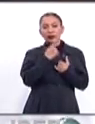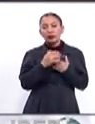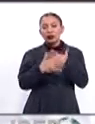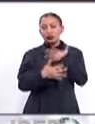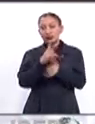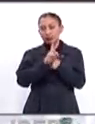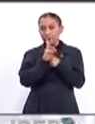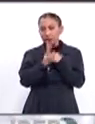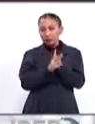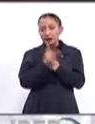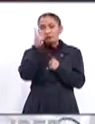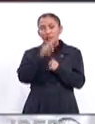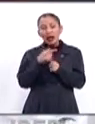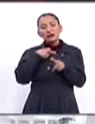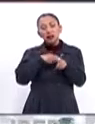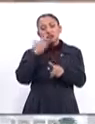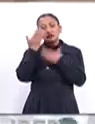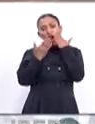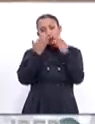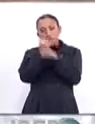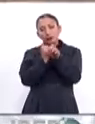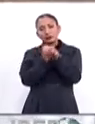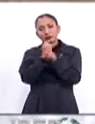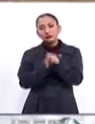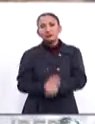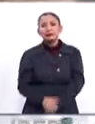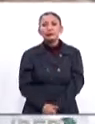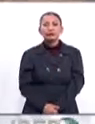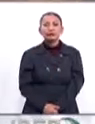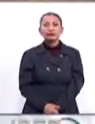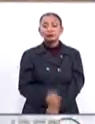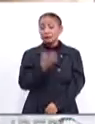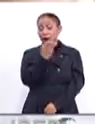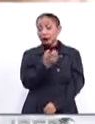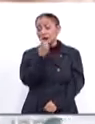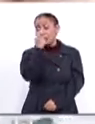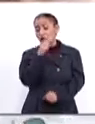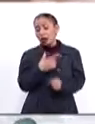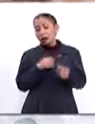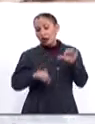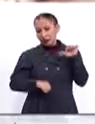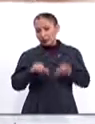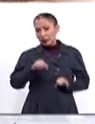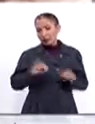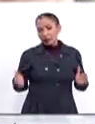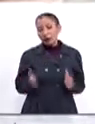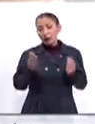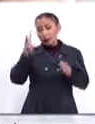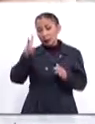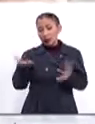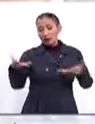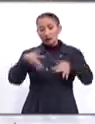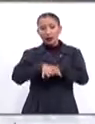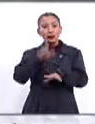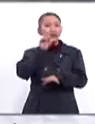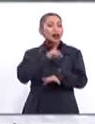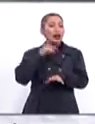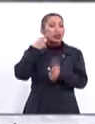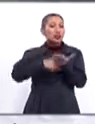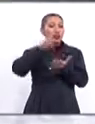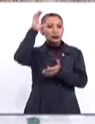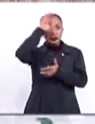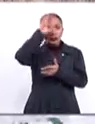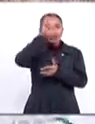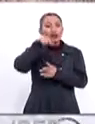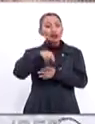115 países para proseguir con sus trabajos de investigación. Estas son algunas de las acciones que promueven la verdadera inclusión de las mujeres en la